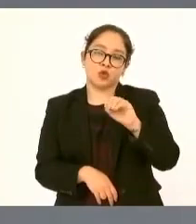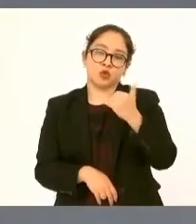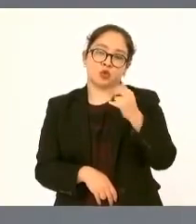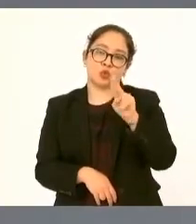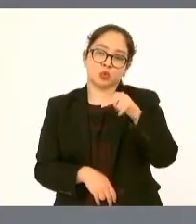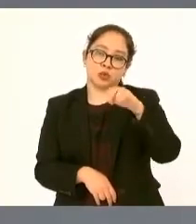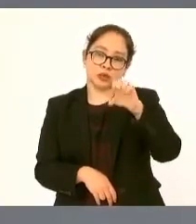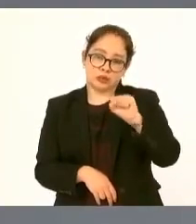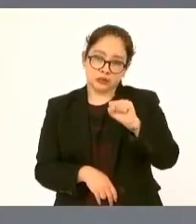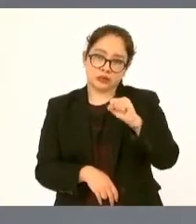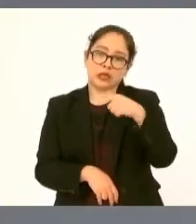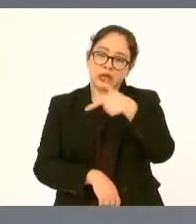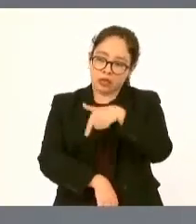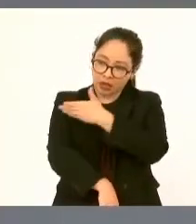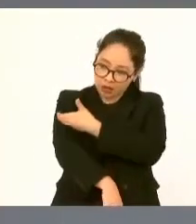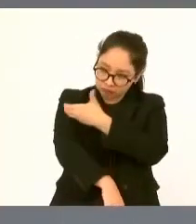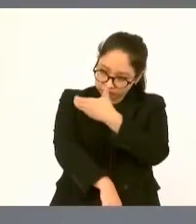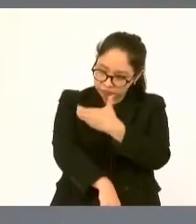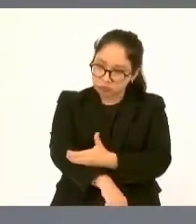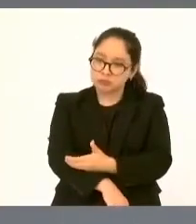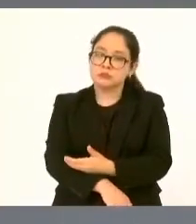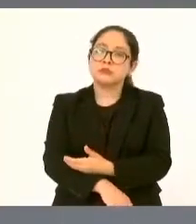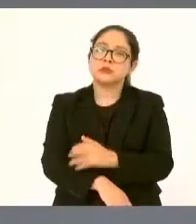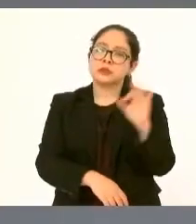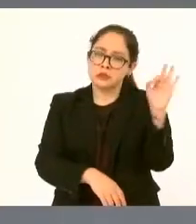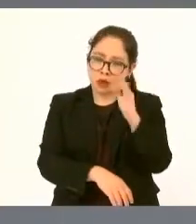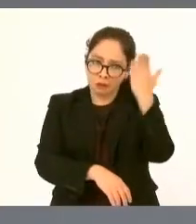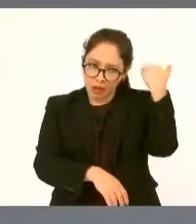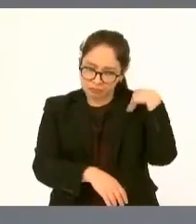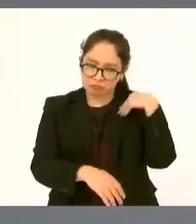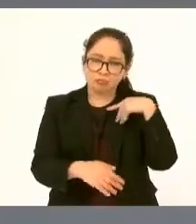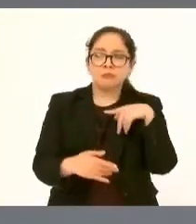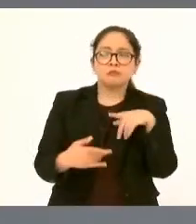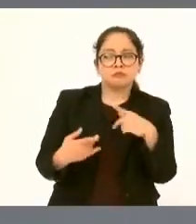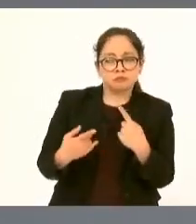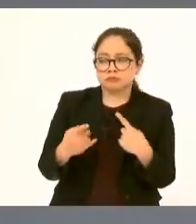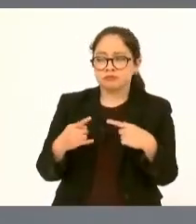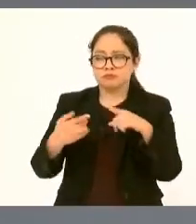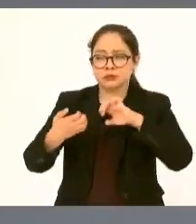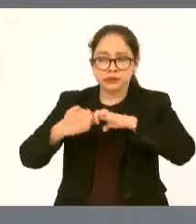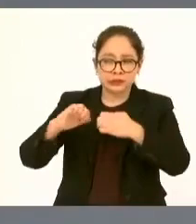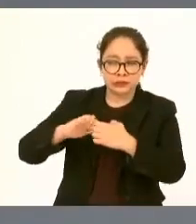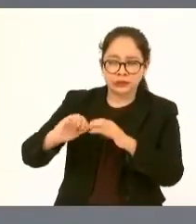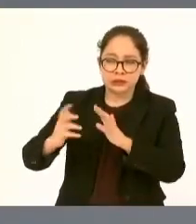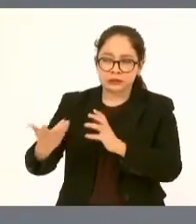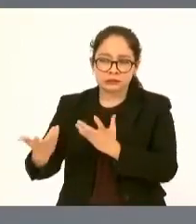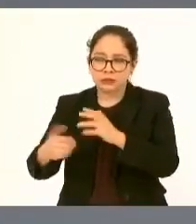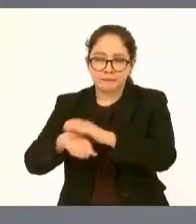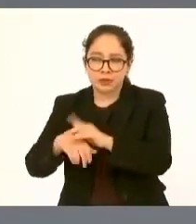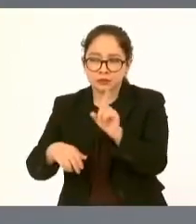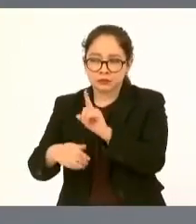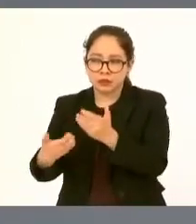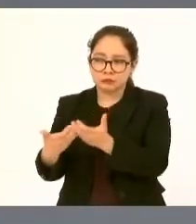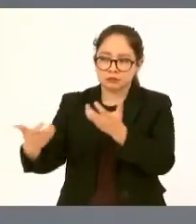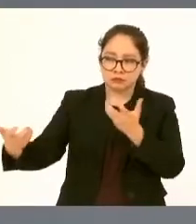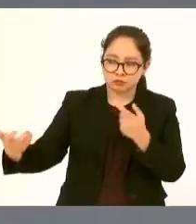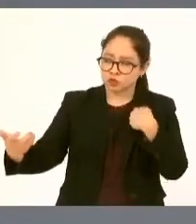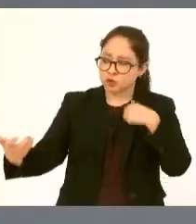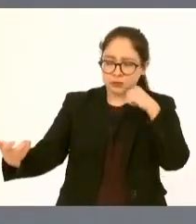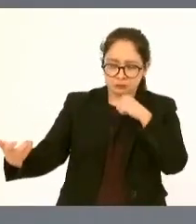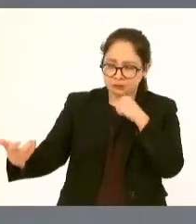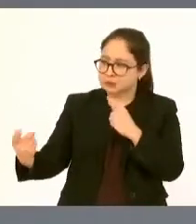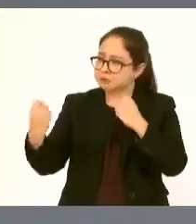acompaña podemos tener diferencias siempre lo digo y yo siempre digo lo que pienso